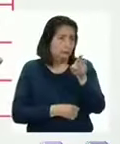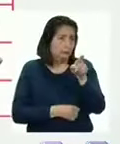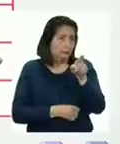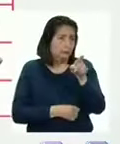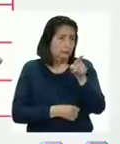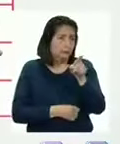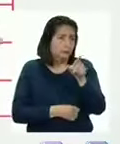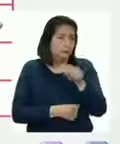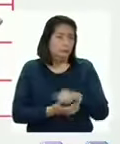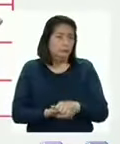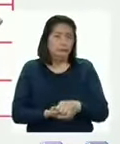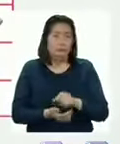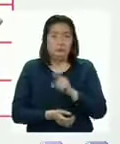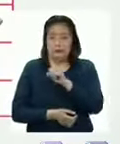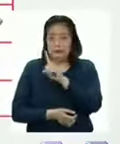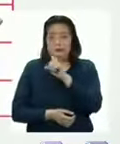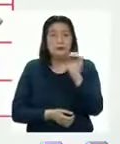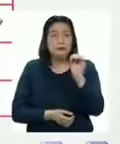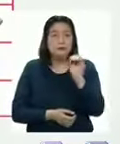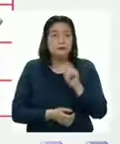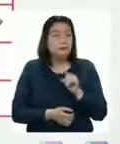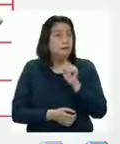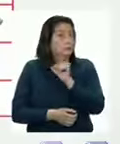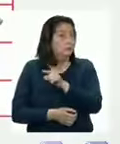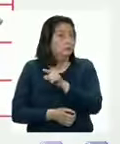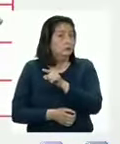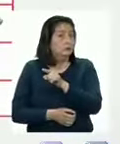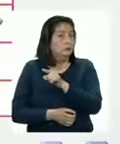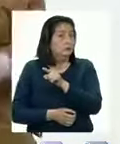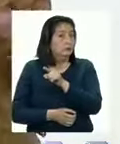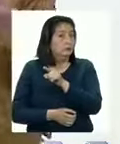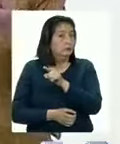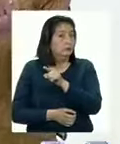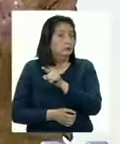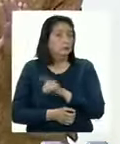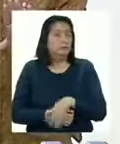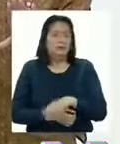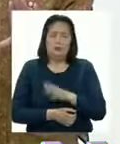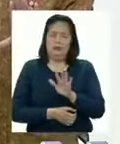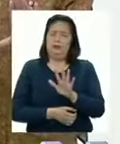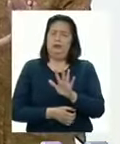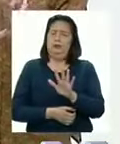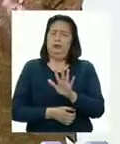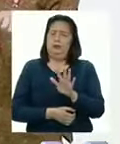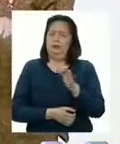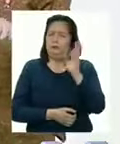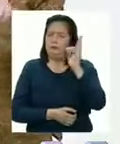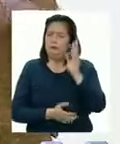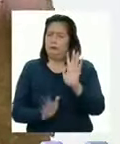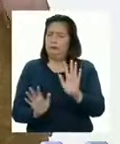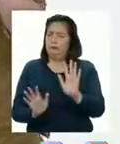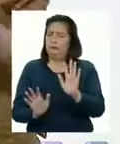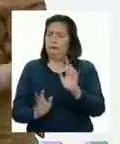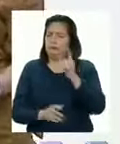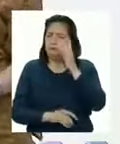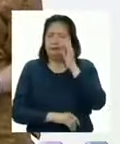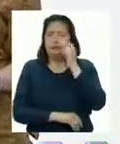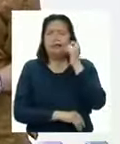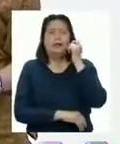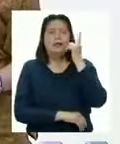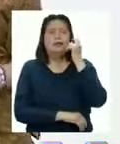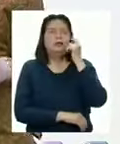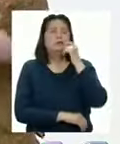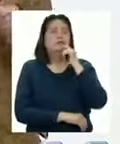Y el cien De esta forma Espere profesor Creo que ya